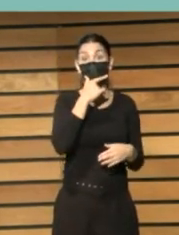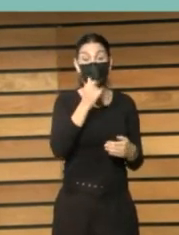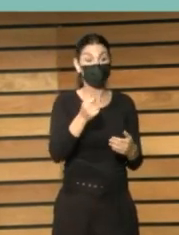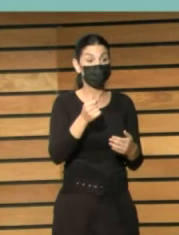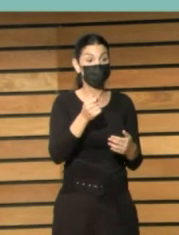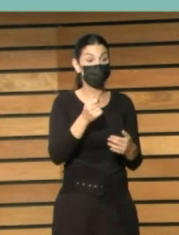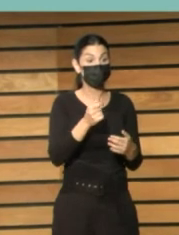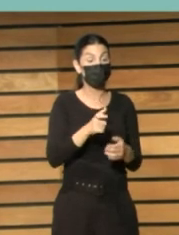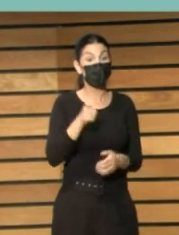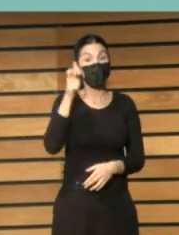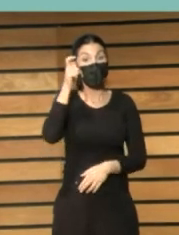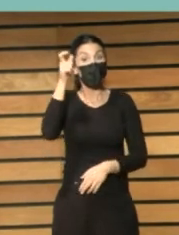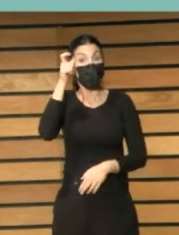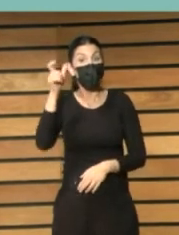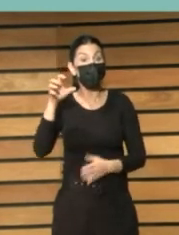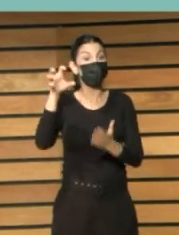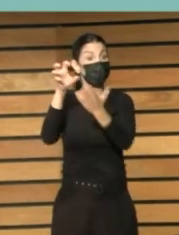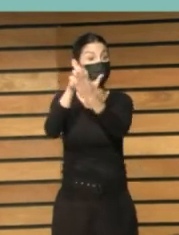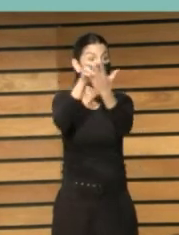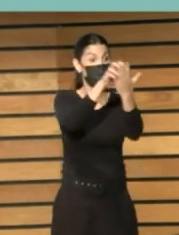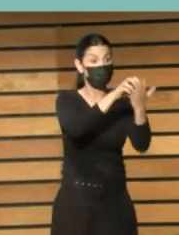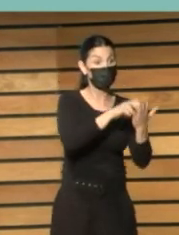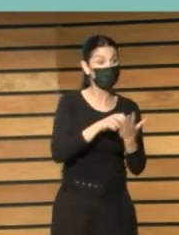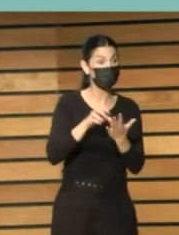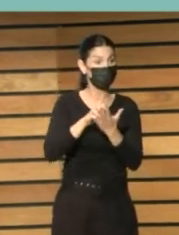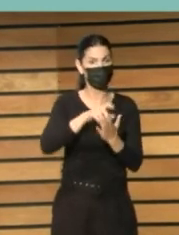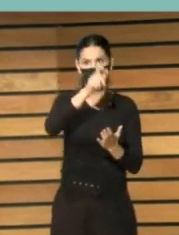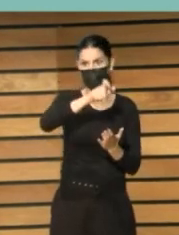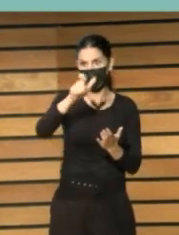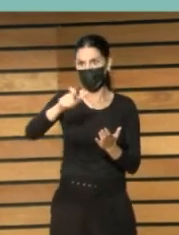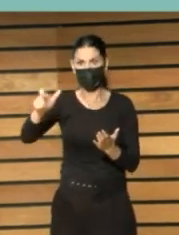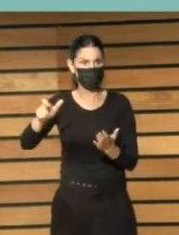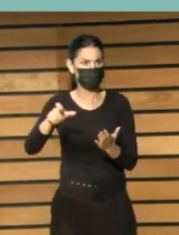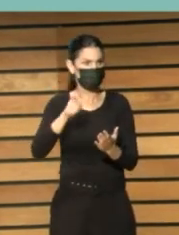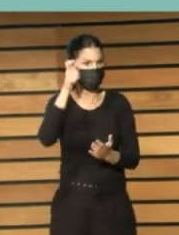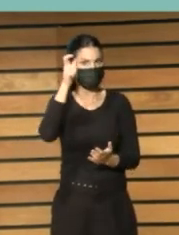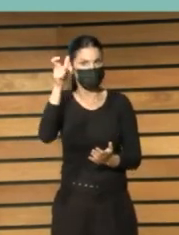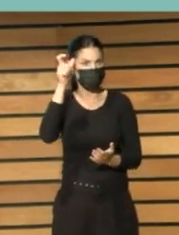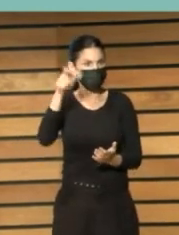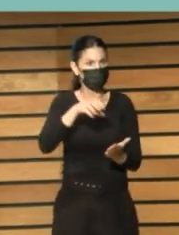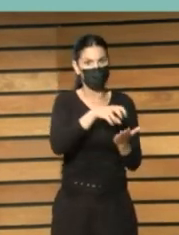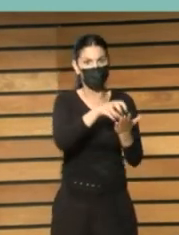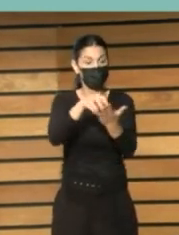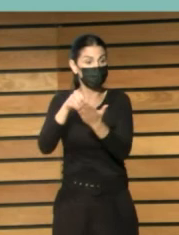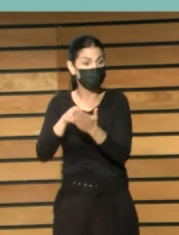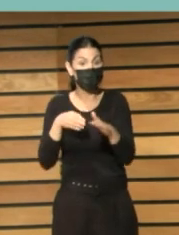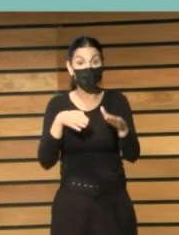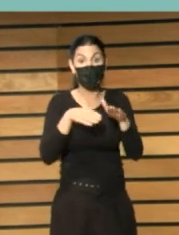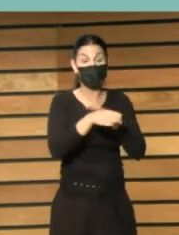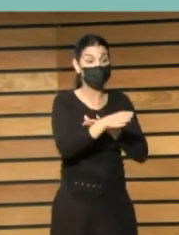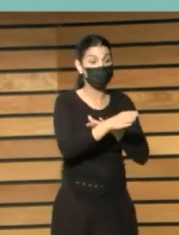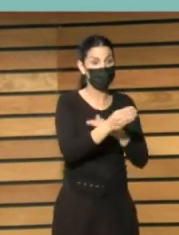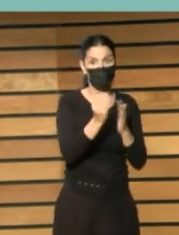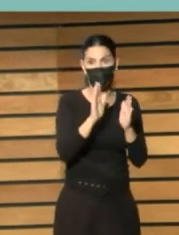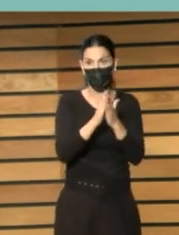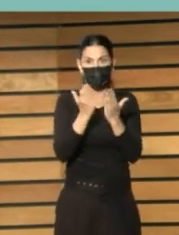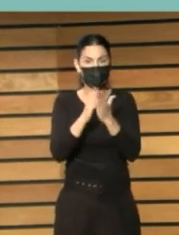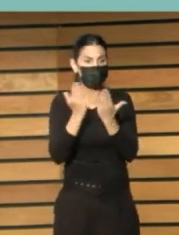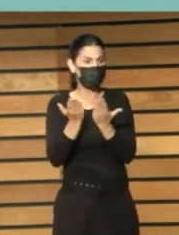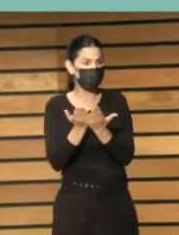municipios les puede a los ciudadanos que viven en esos municipios un acceso a un volumen de